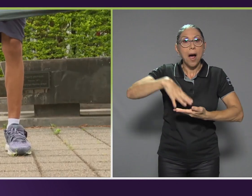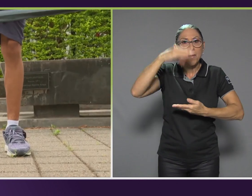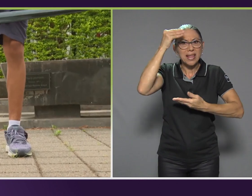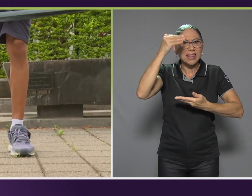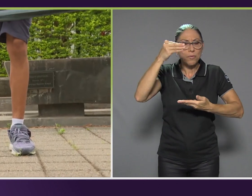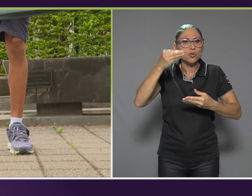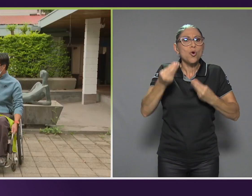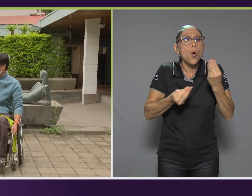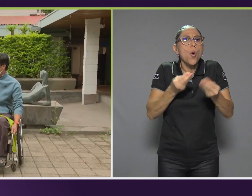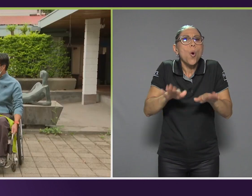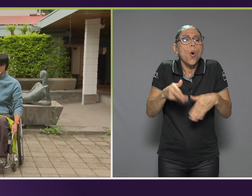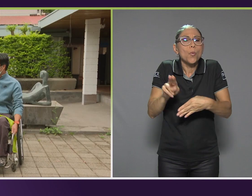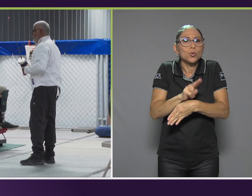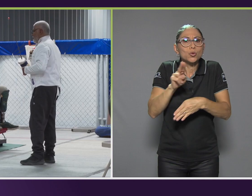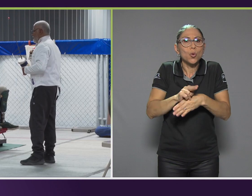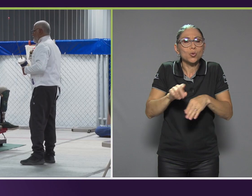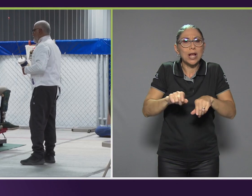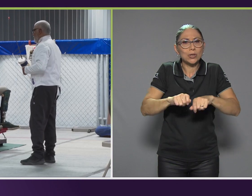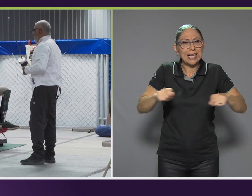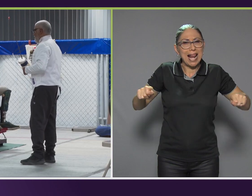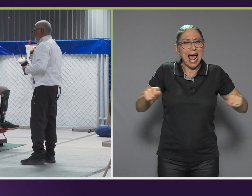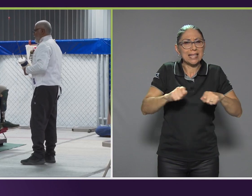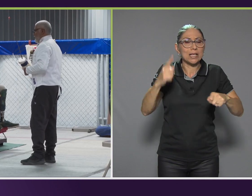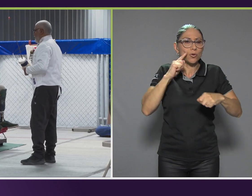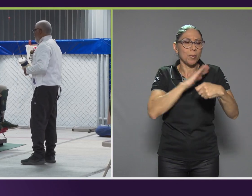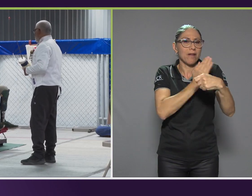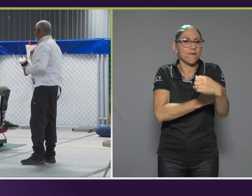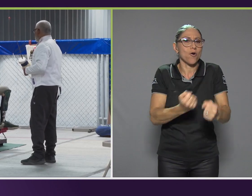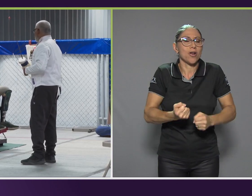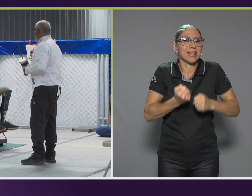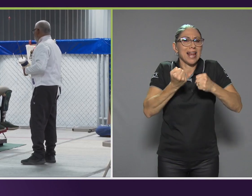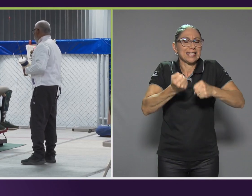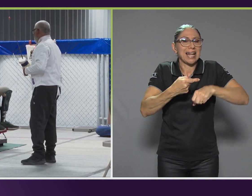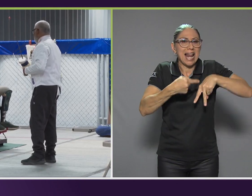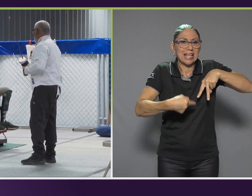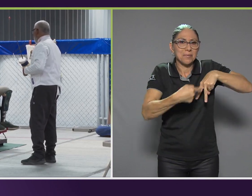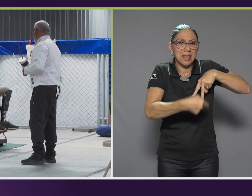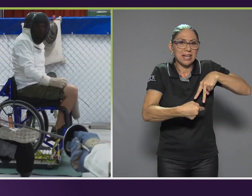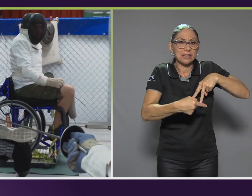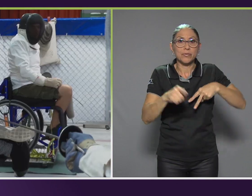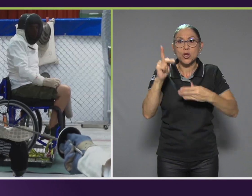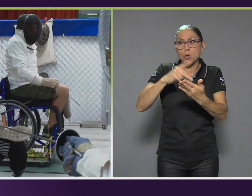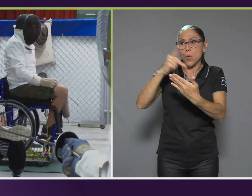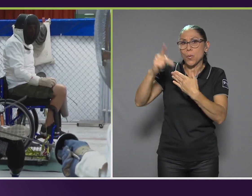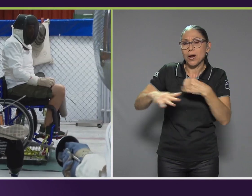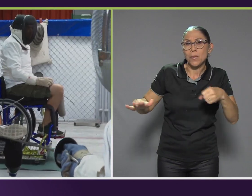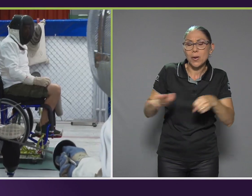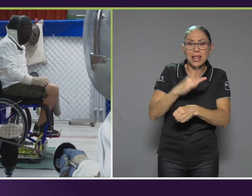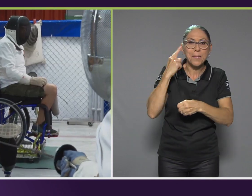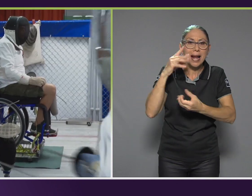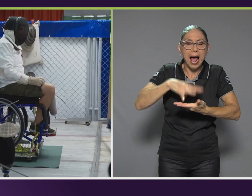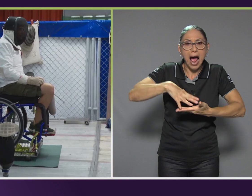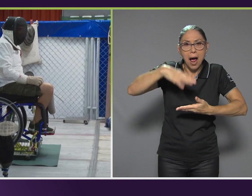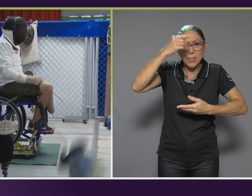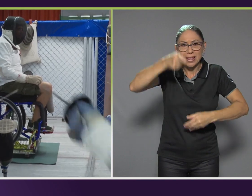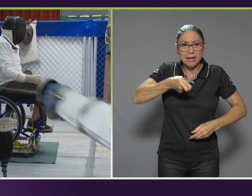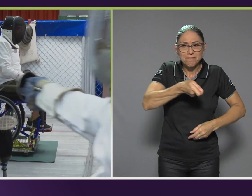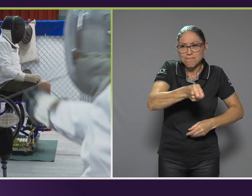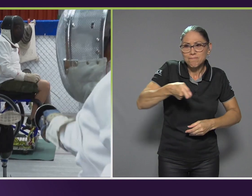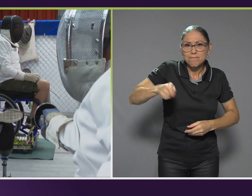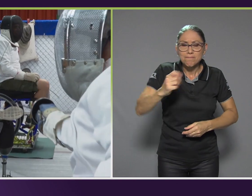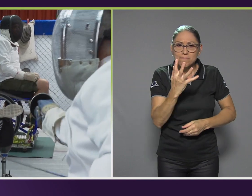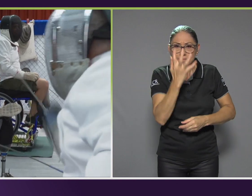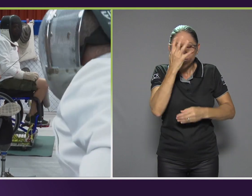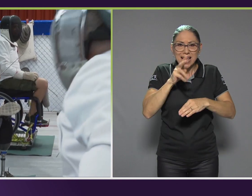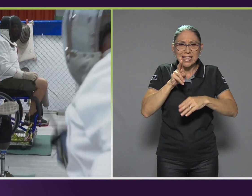para fortalecer las piernas y dedicamos una edición completa a aprender sobre el esgrima en silla de ruedas de la mano de la